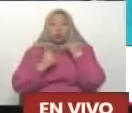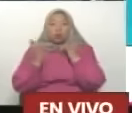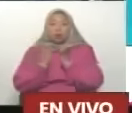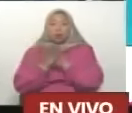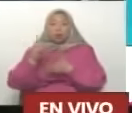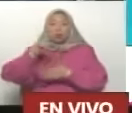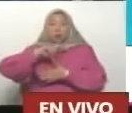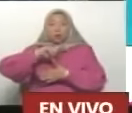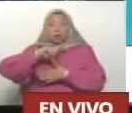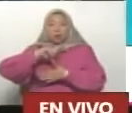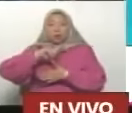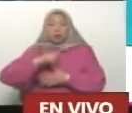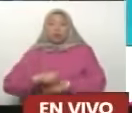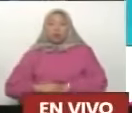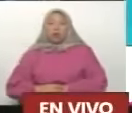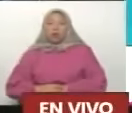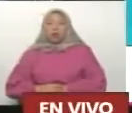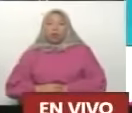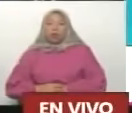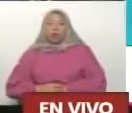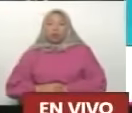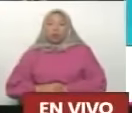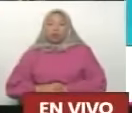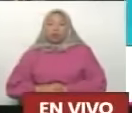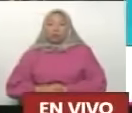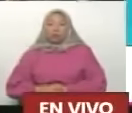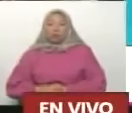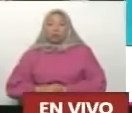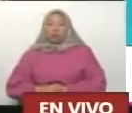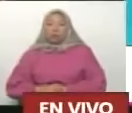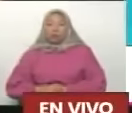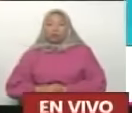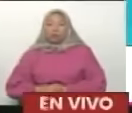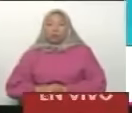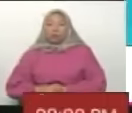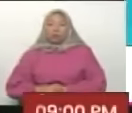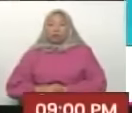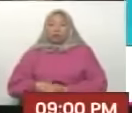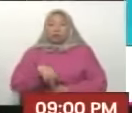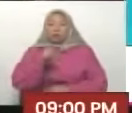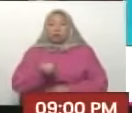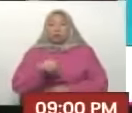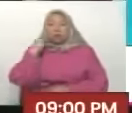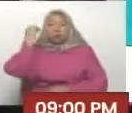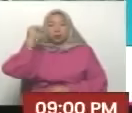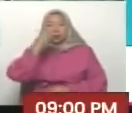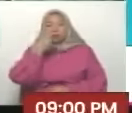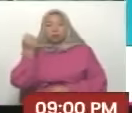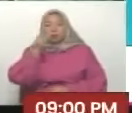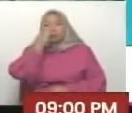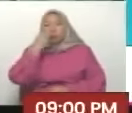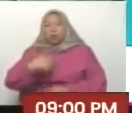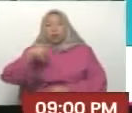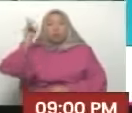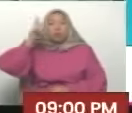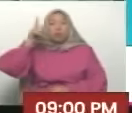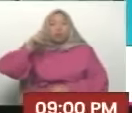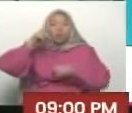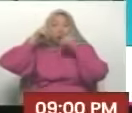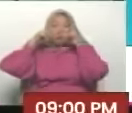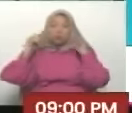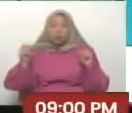América Latina y el Caribe. Yo creo que tú vas a ser tremenda profesional,